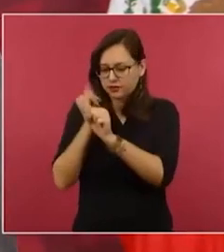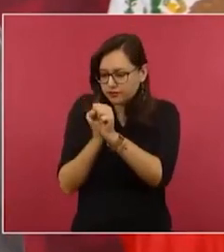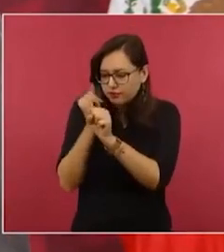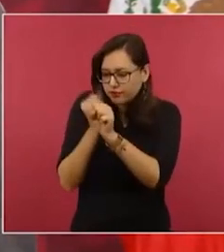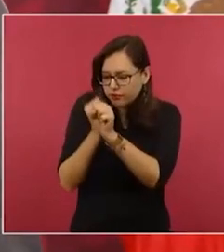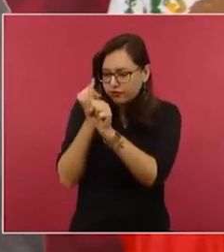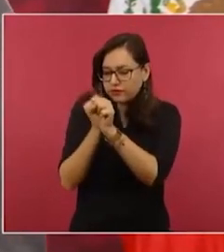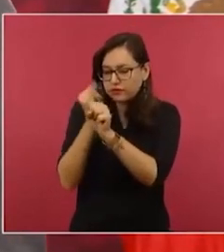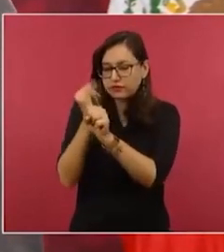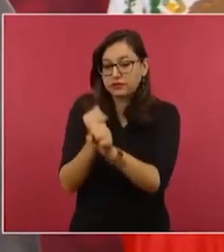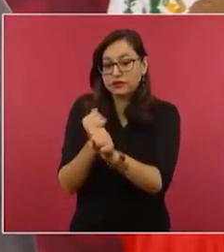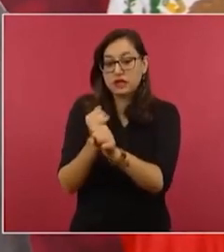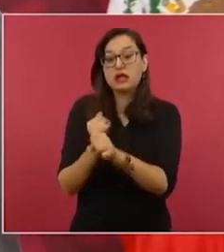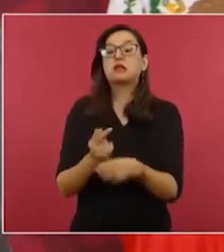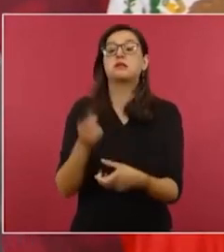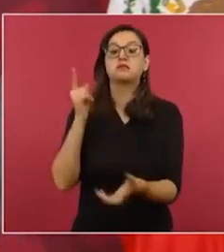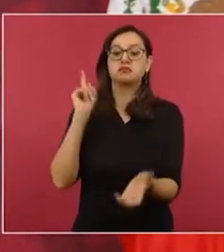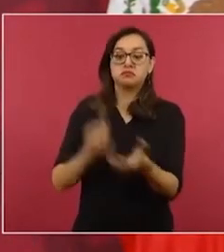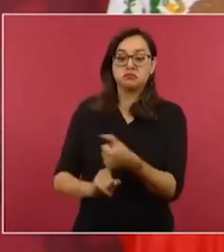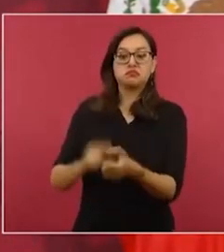con grupos